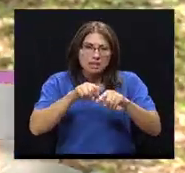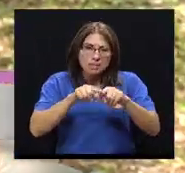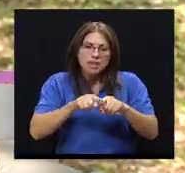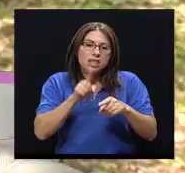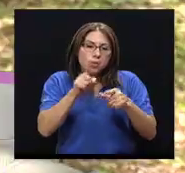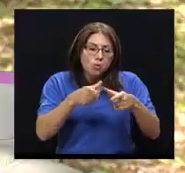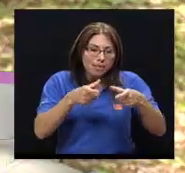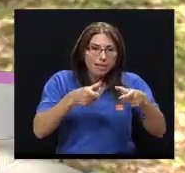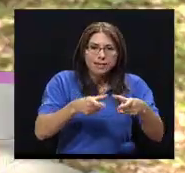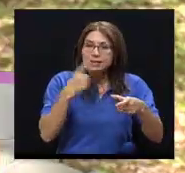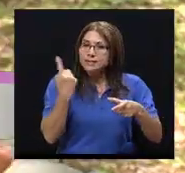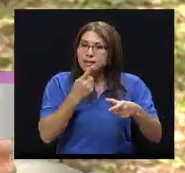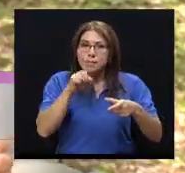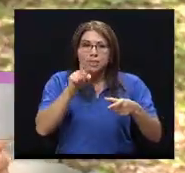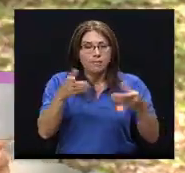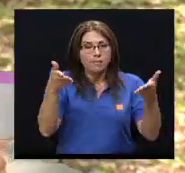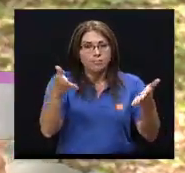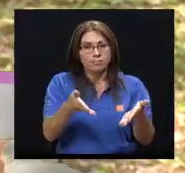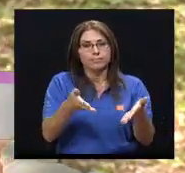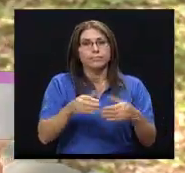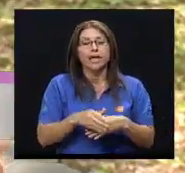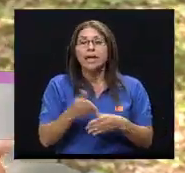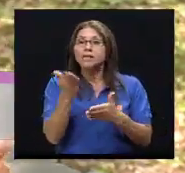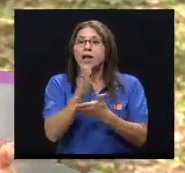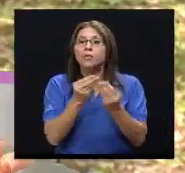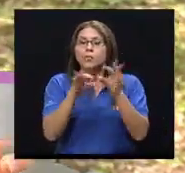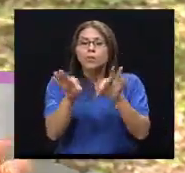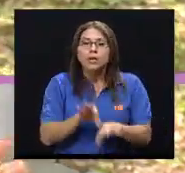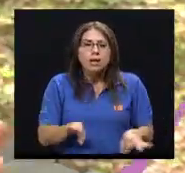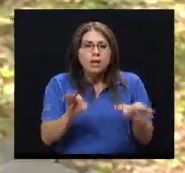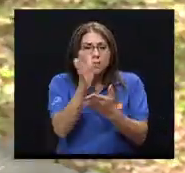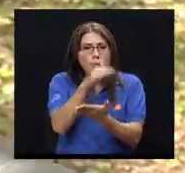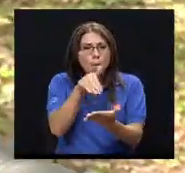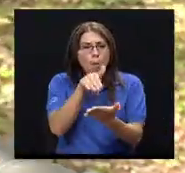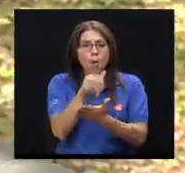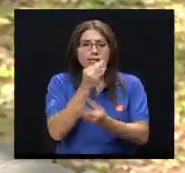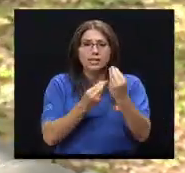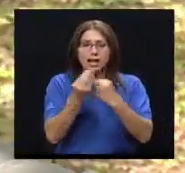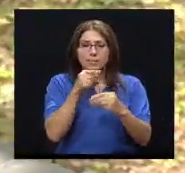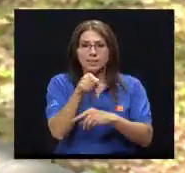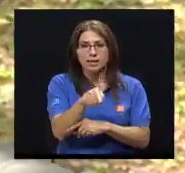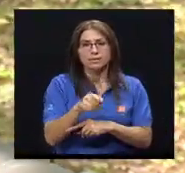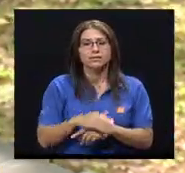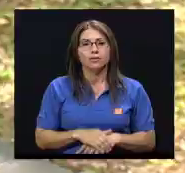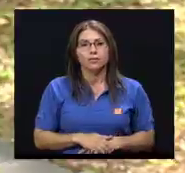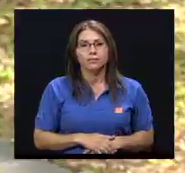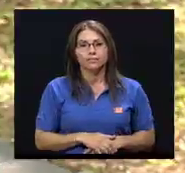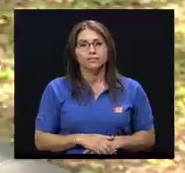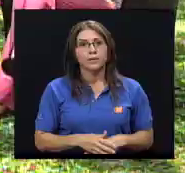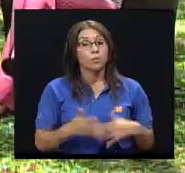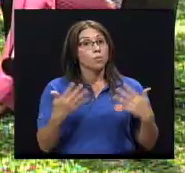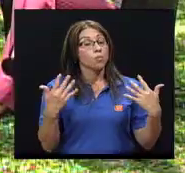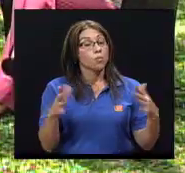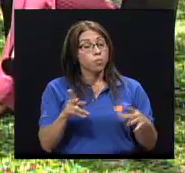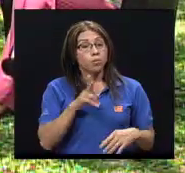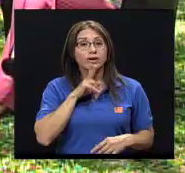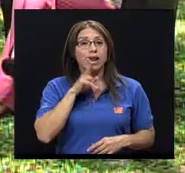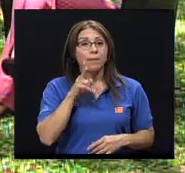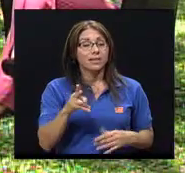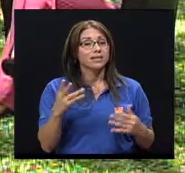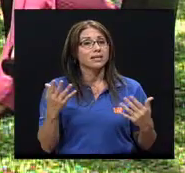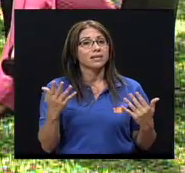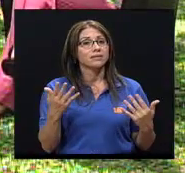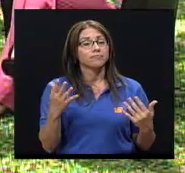la persona, pero sí tienen que estar presentes. Es parte como del medular de la alimentación, de lo que tiene que haber. Bueno, hemos visto